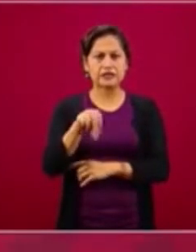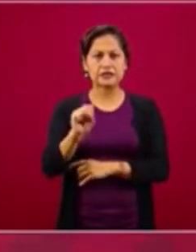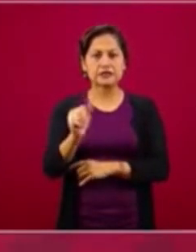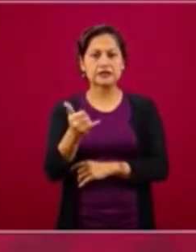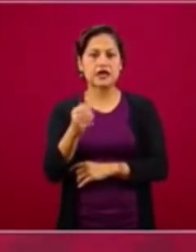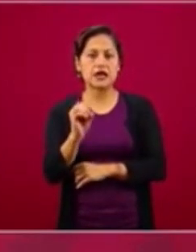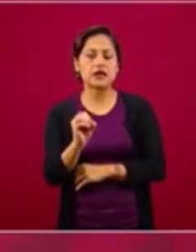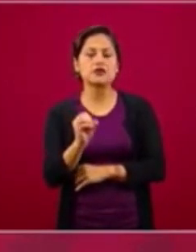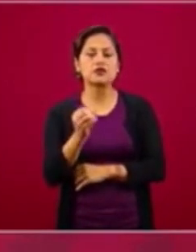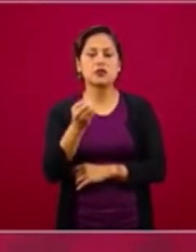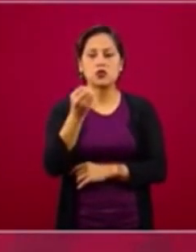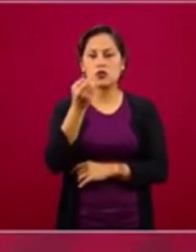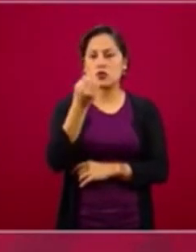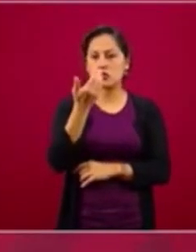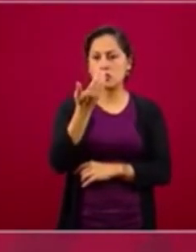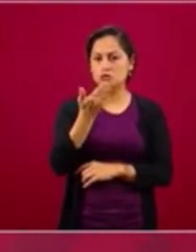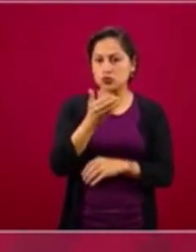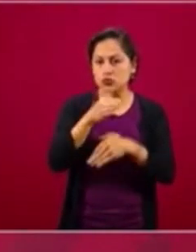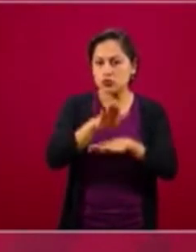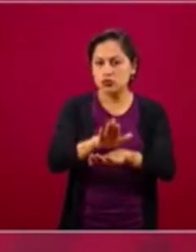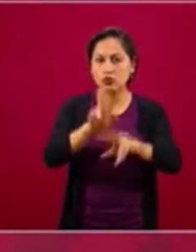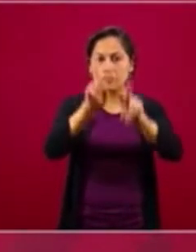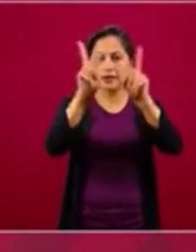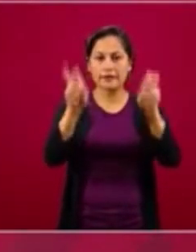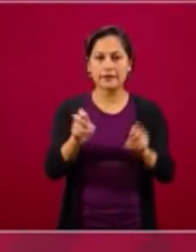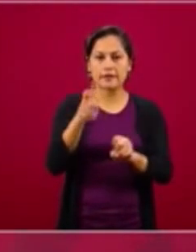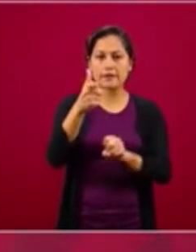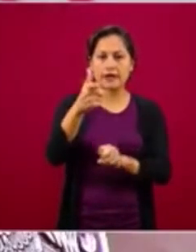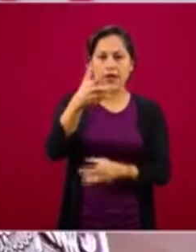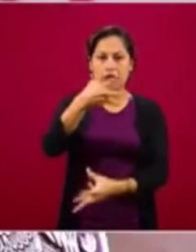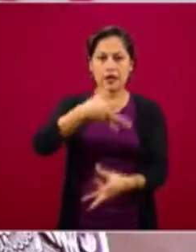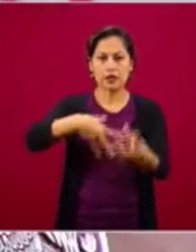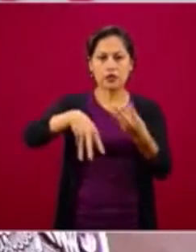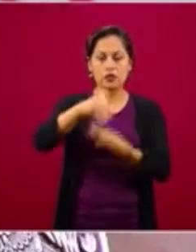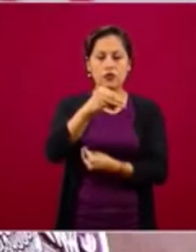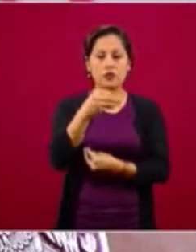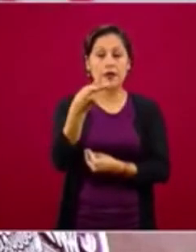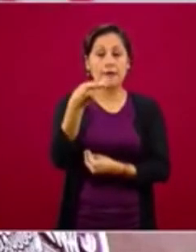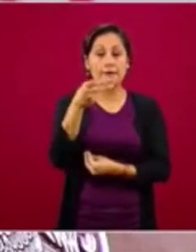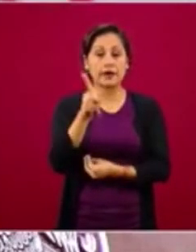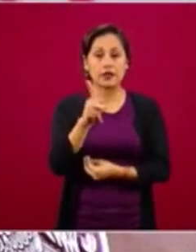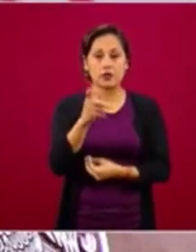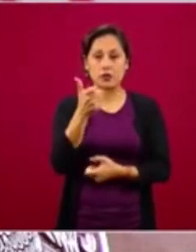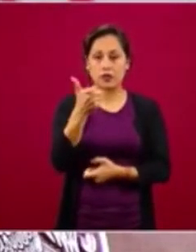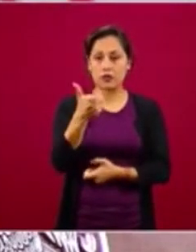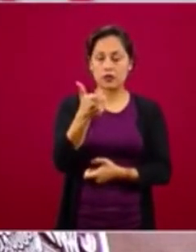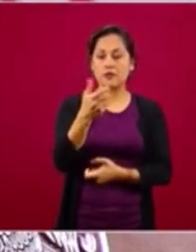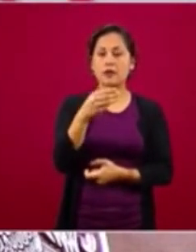la economía moral. Y sobre todo estoy trabajando,